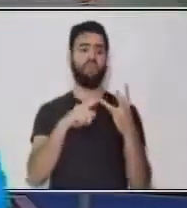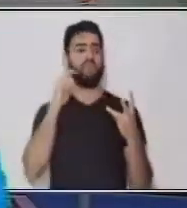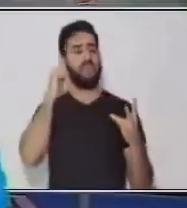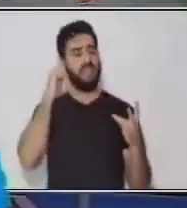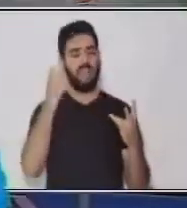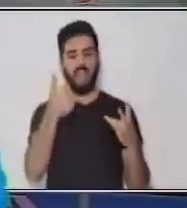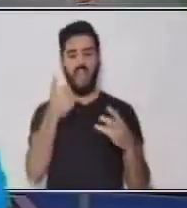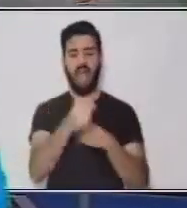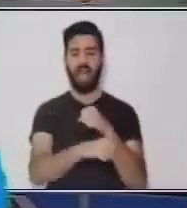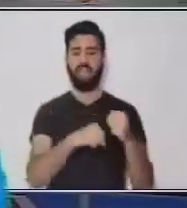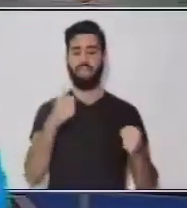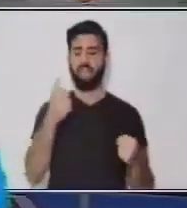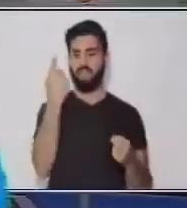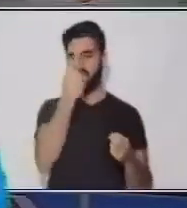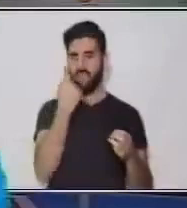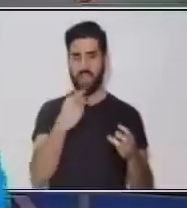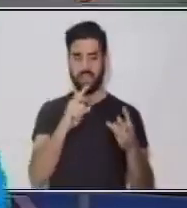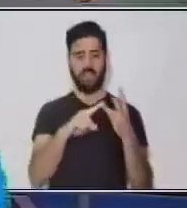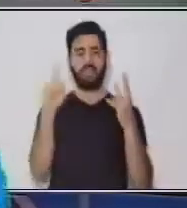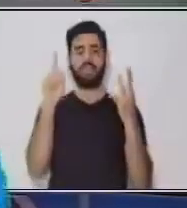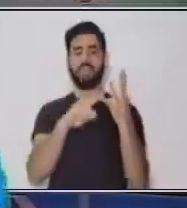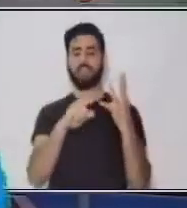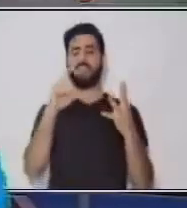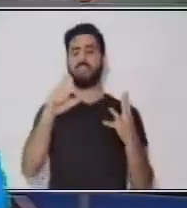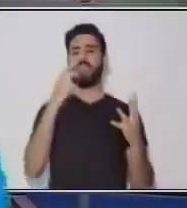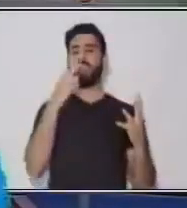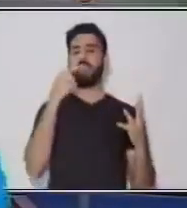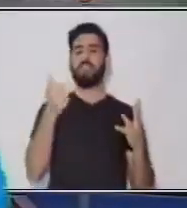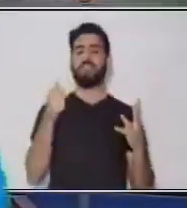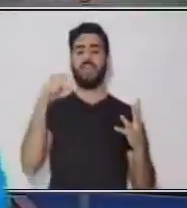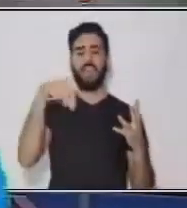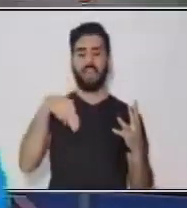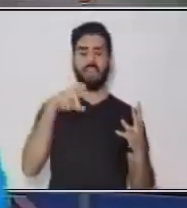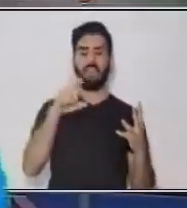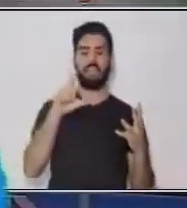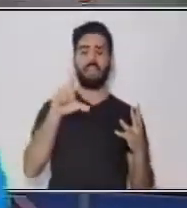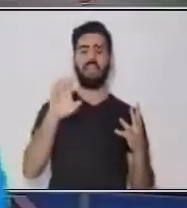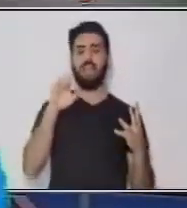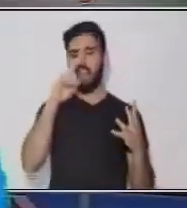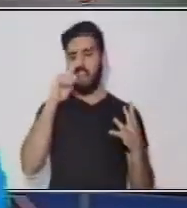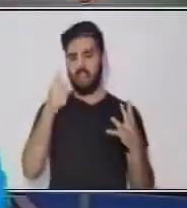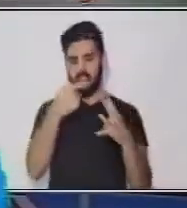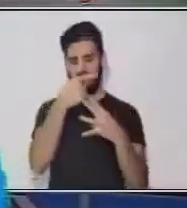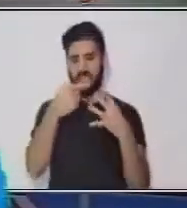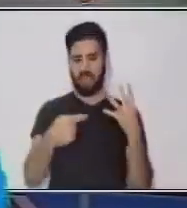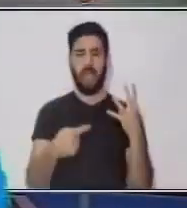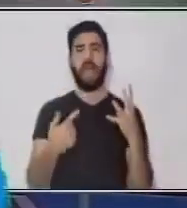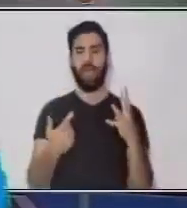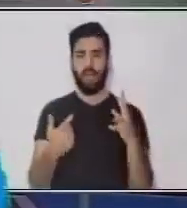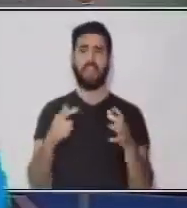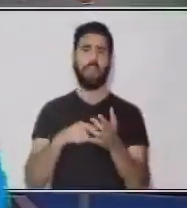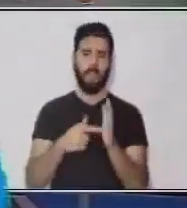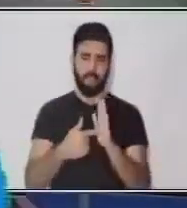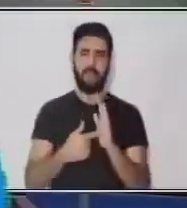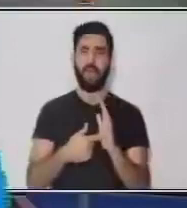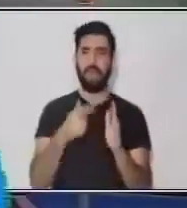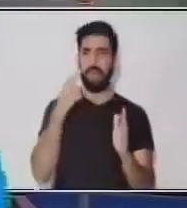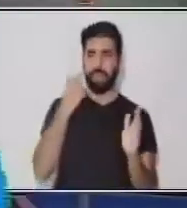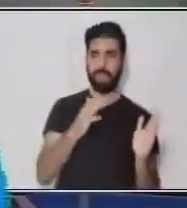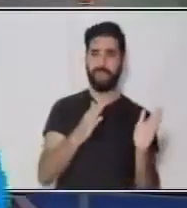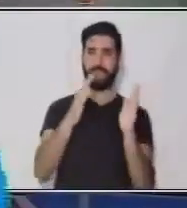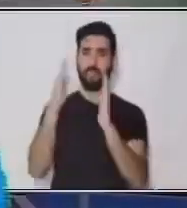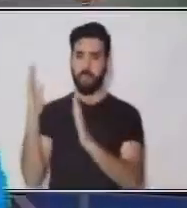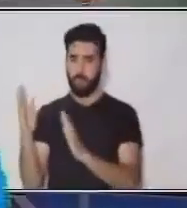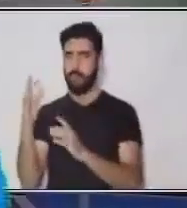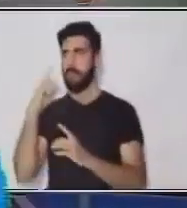A estas palabras nosotros también las conocemos con otro nombre y las tenemos de este lado. A jeans,